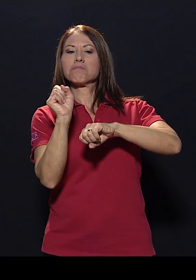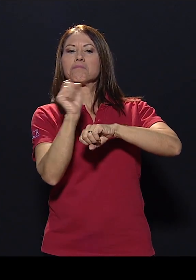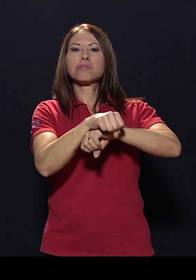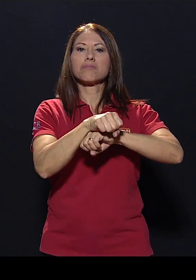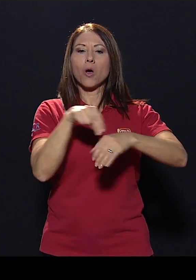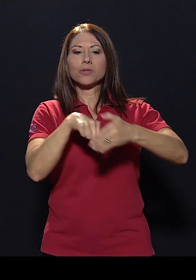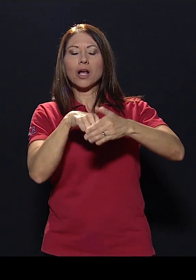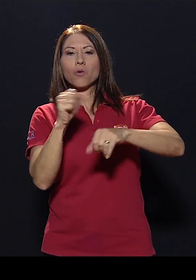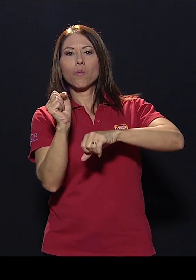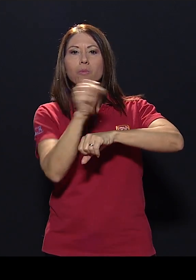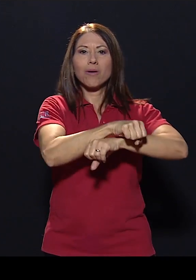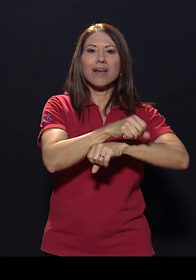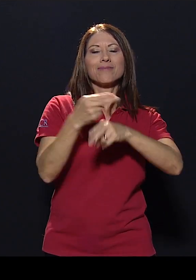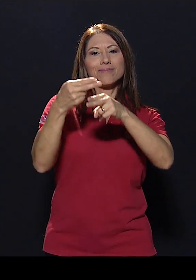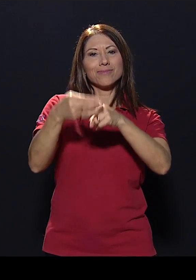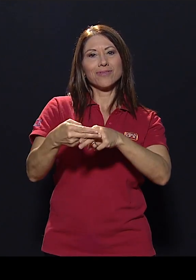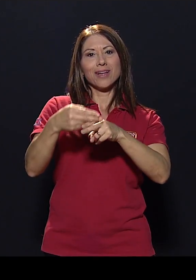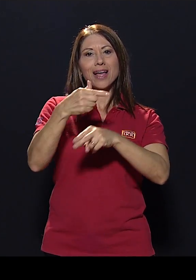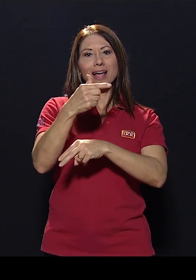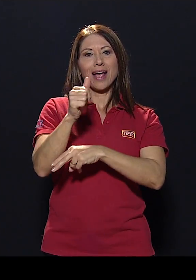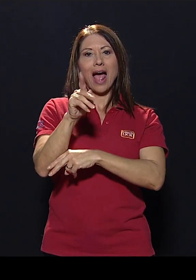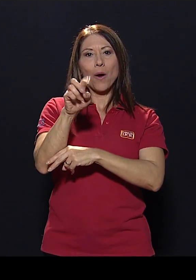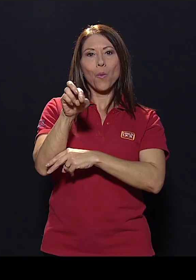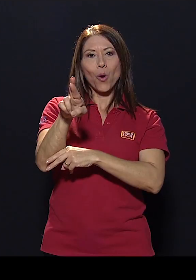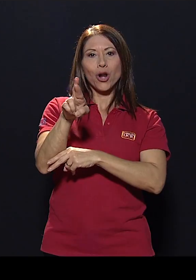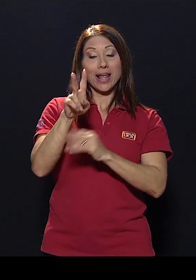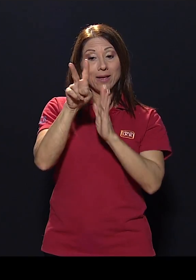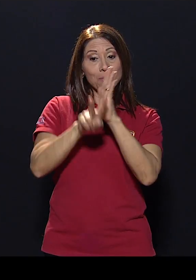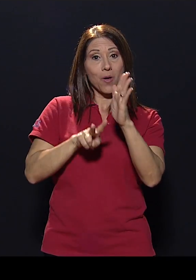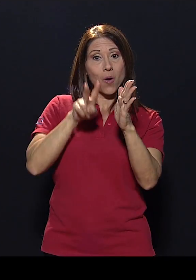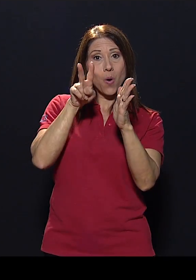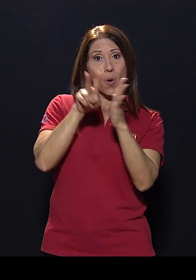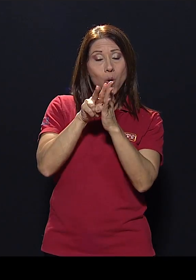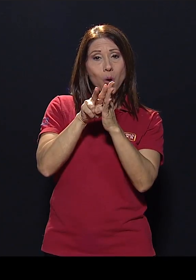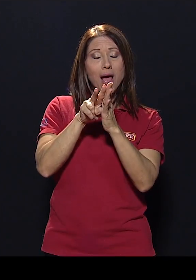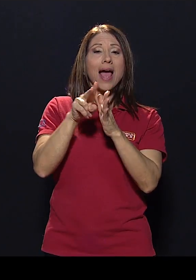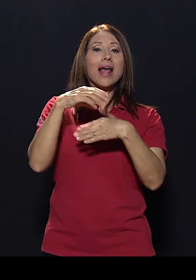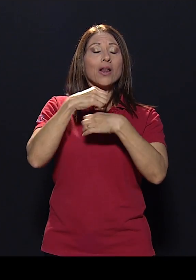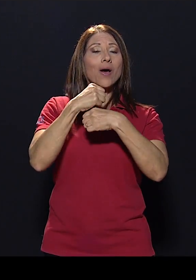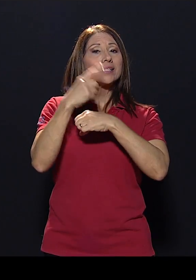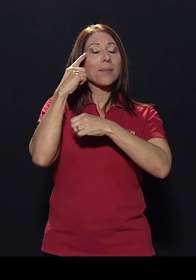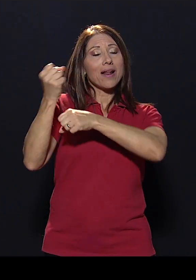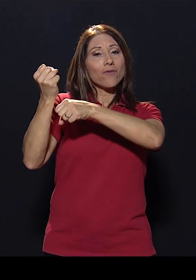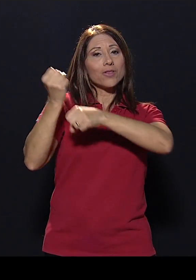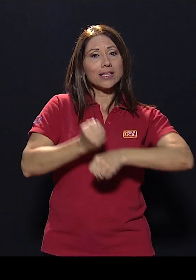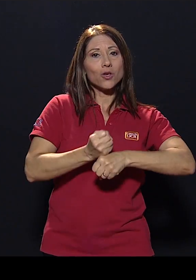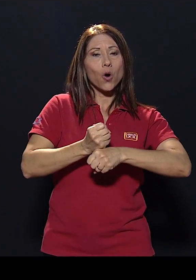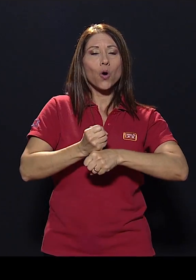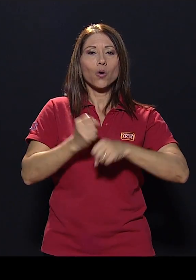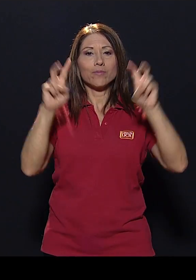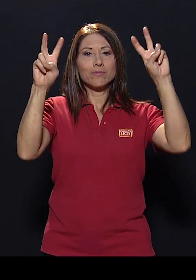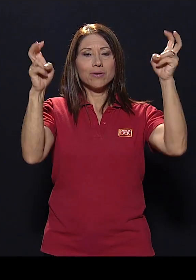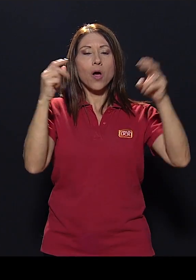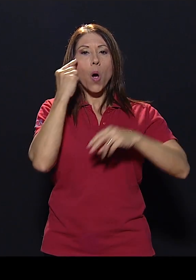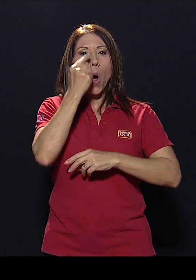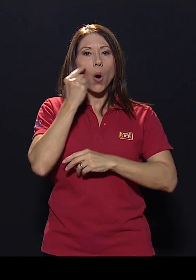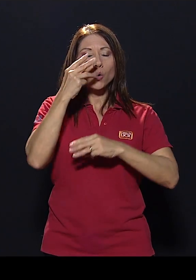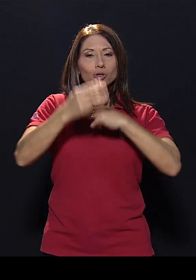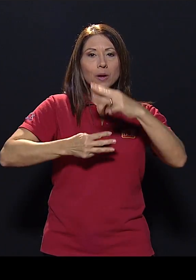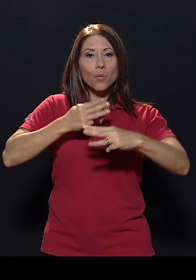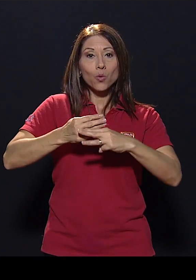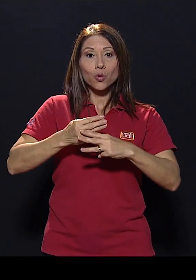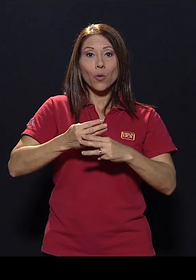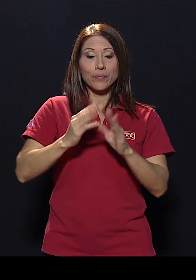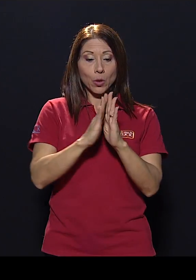obstáculo. Y así nace Gabor, un documental que registra el rodaje para la fundación Ojos del Mundo. En este